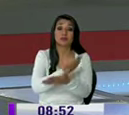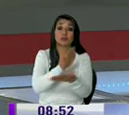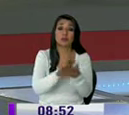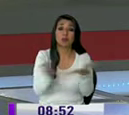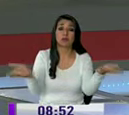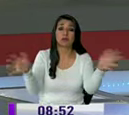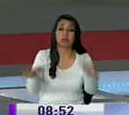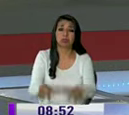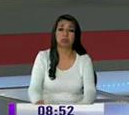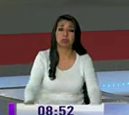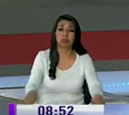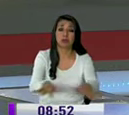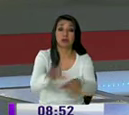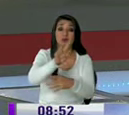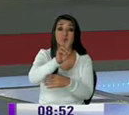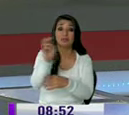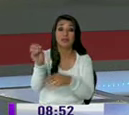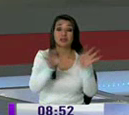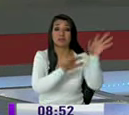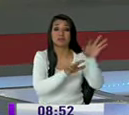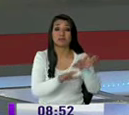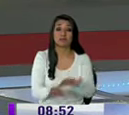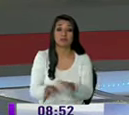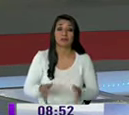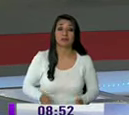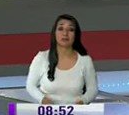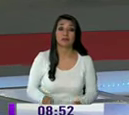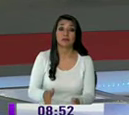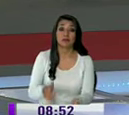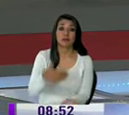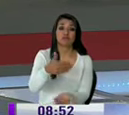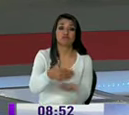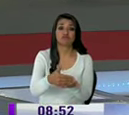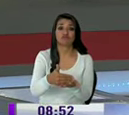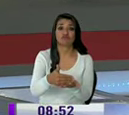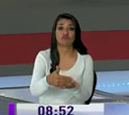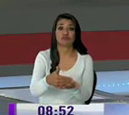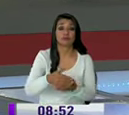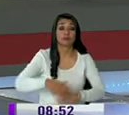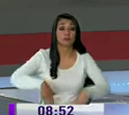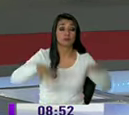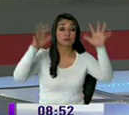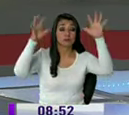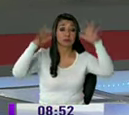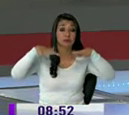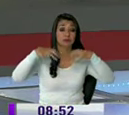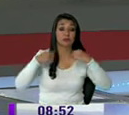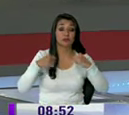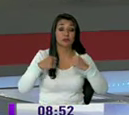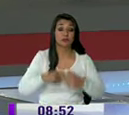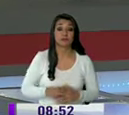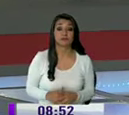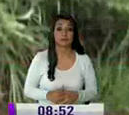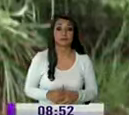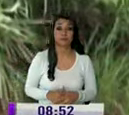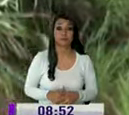esto con más de 20 deslaves que han obstaculizado las vías de este sector el invierno solamente fuerte las